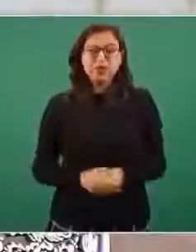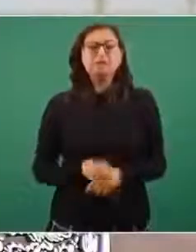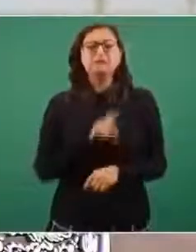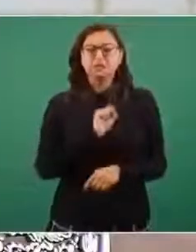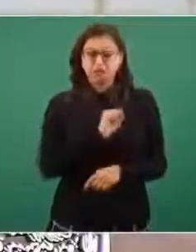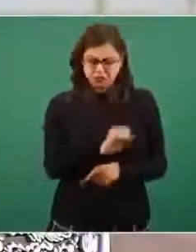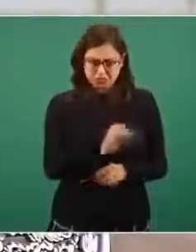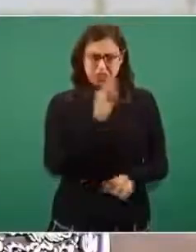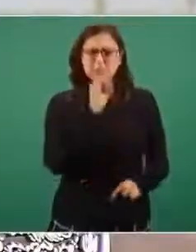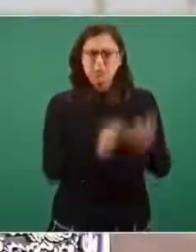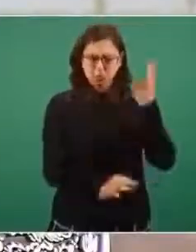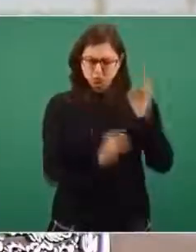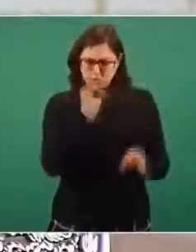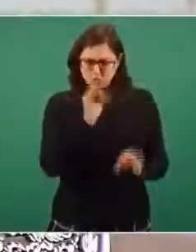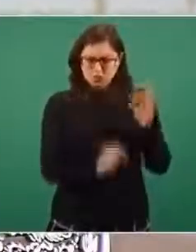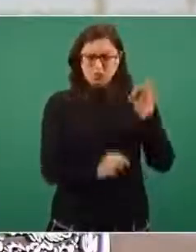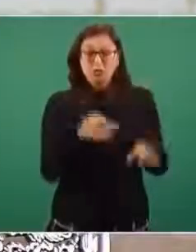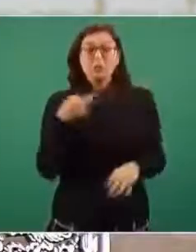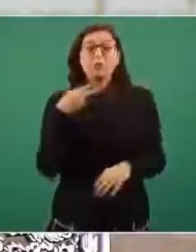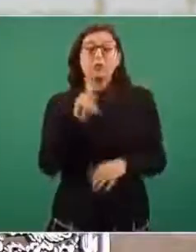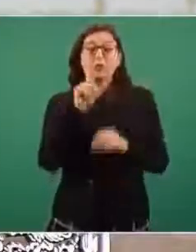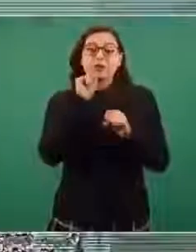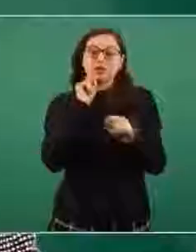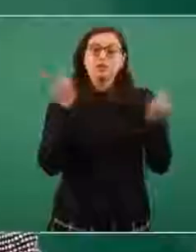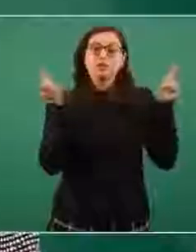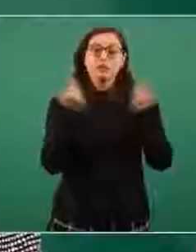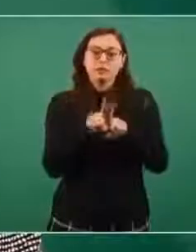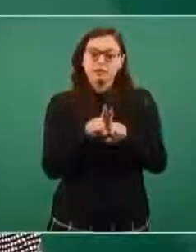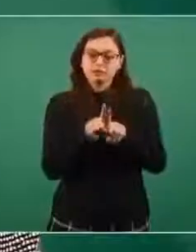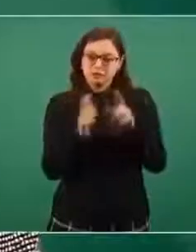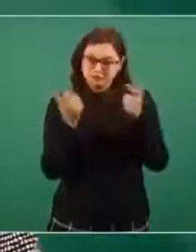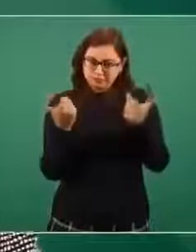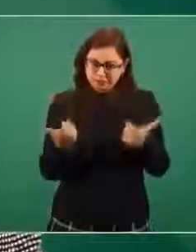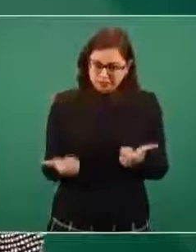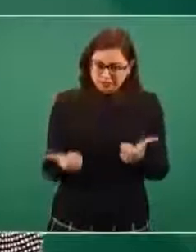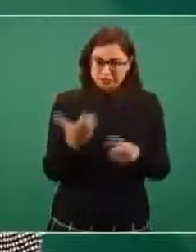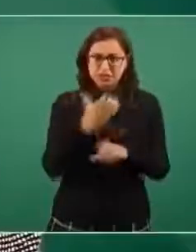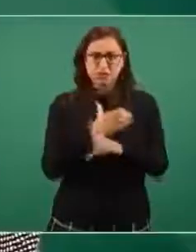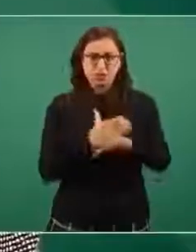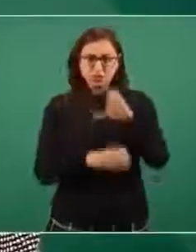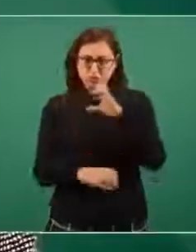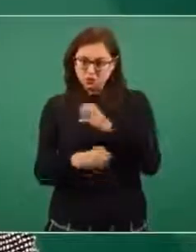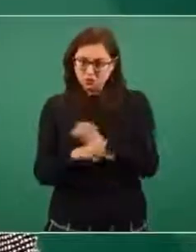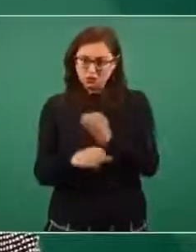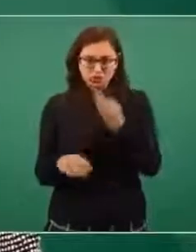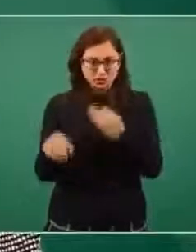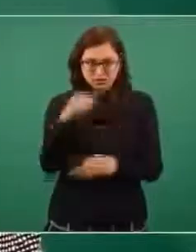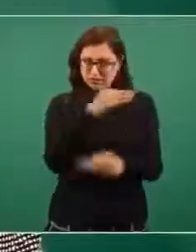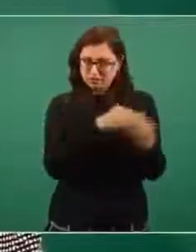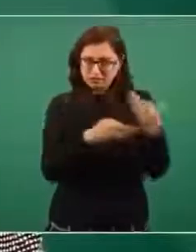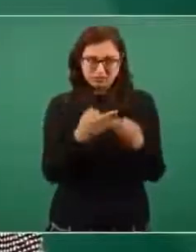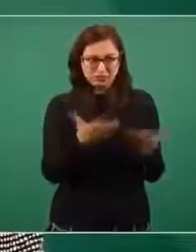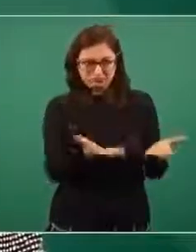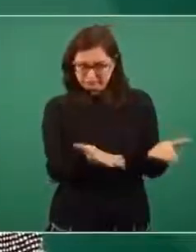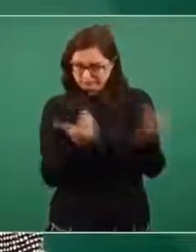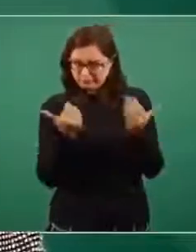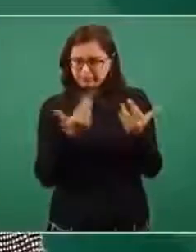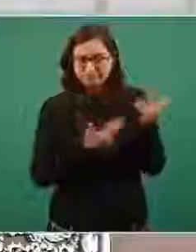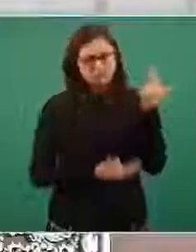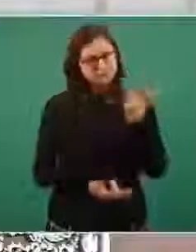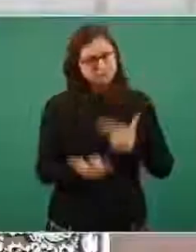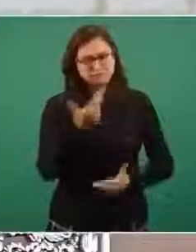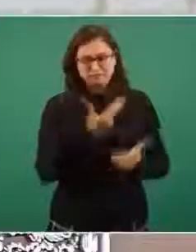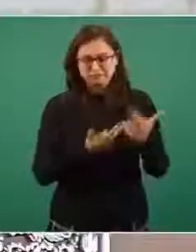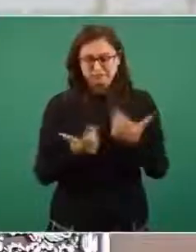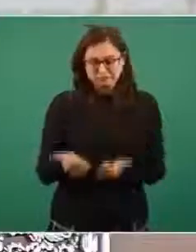también tengamos la posibilidad de que se devuelva al erario y a la nación